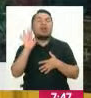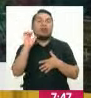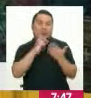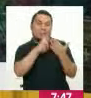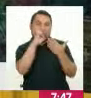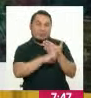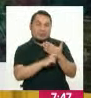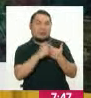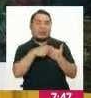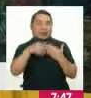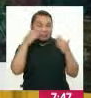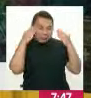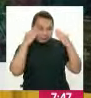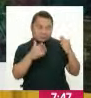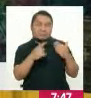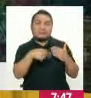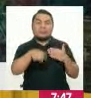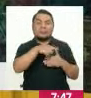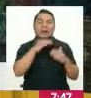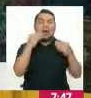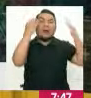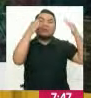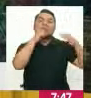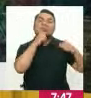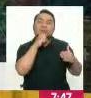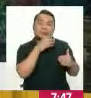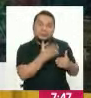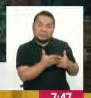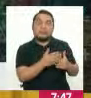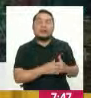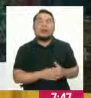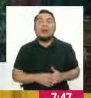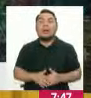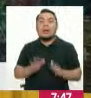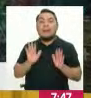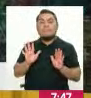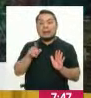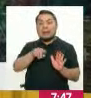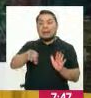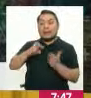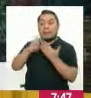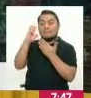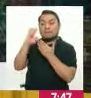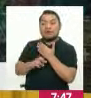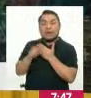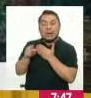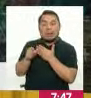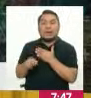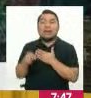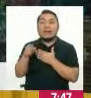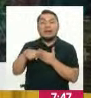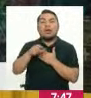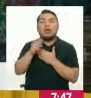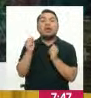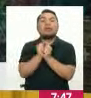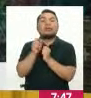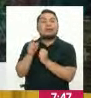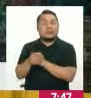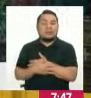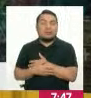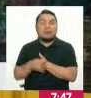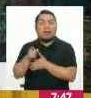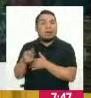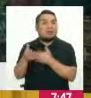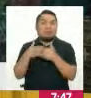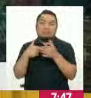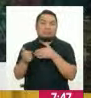tiene un público objetivo del adulto mayor. Sin embargo, este programa no discrimina por edad